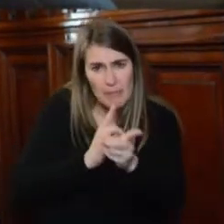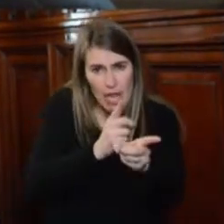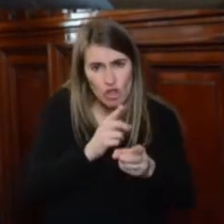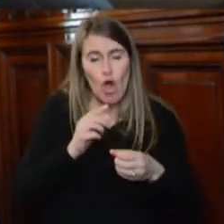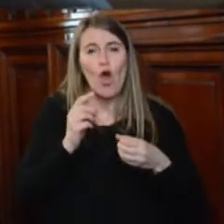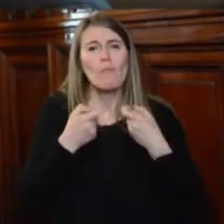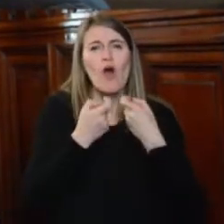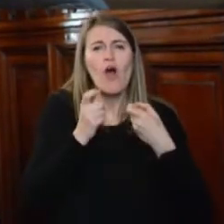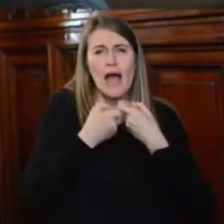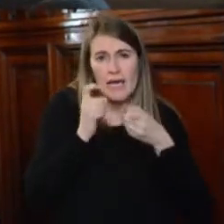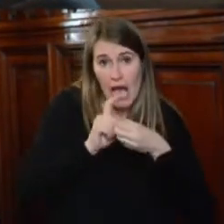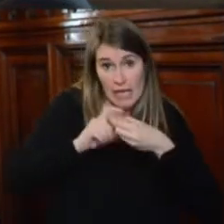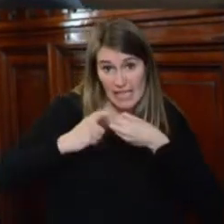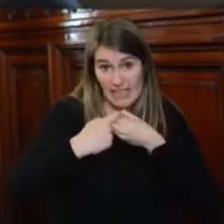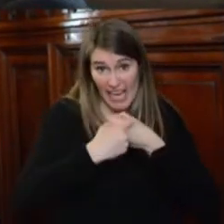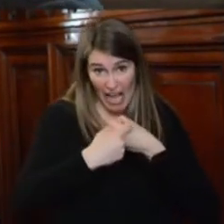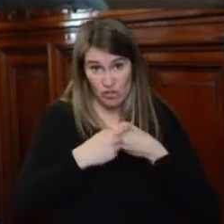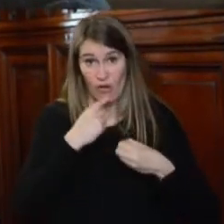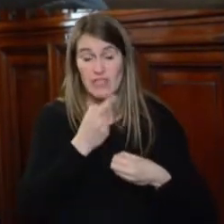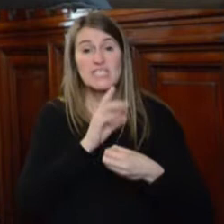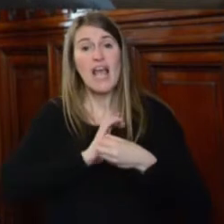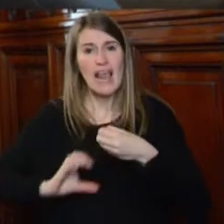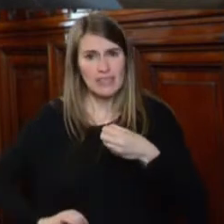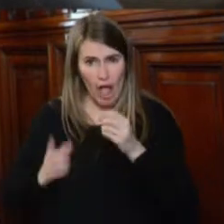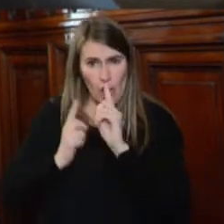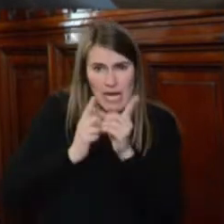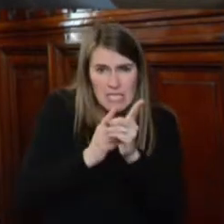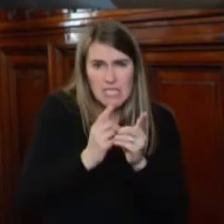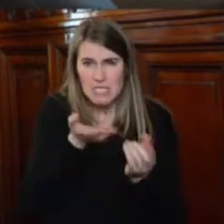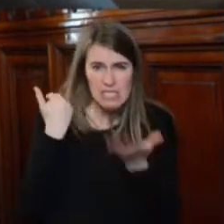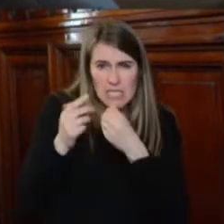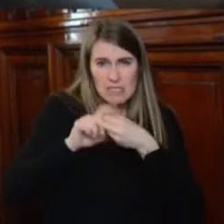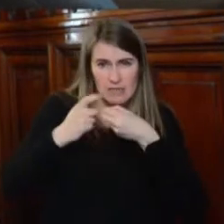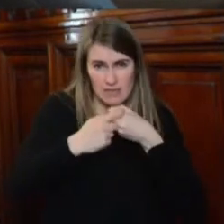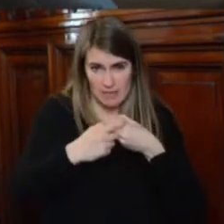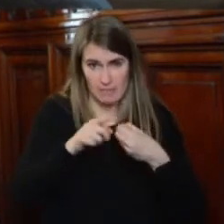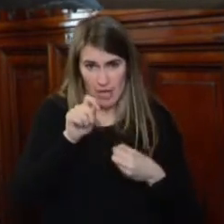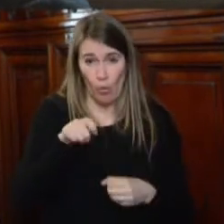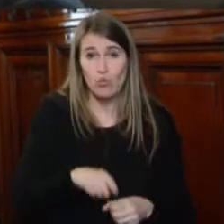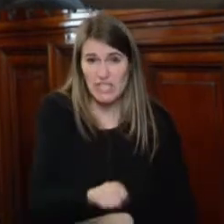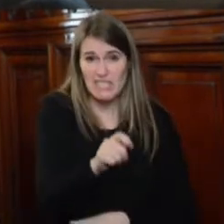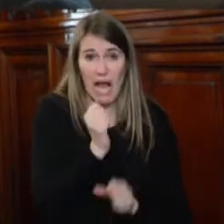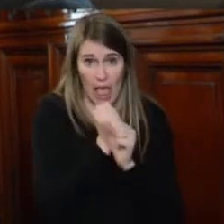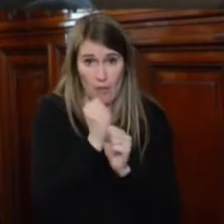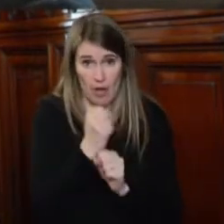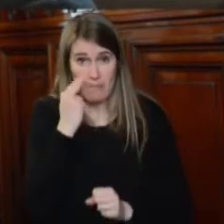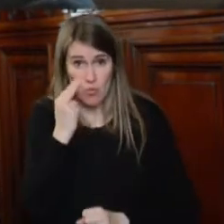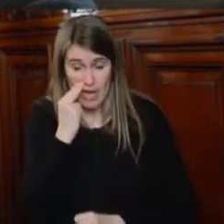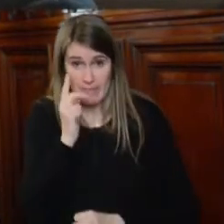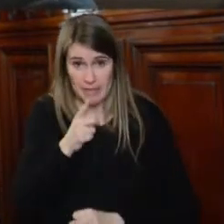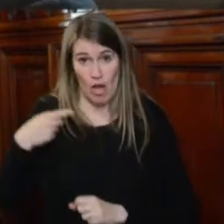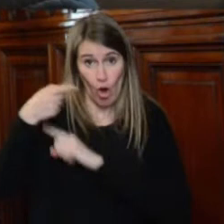asociación de poder de Estado, poder judicial, justicia laboral, con problemas que fueran